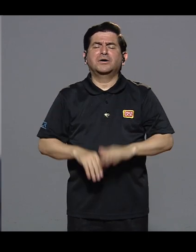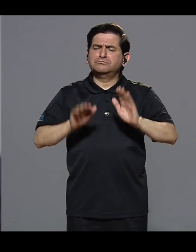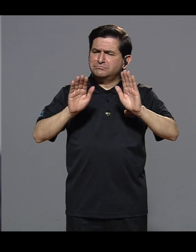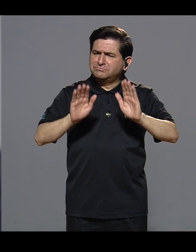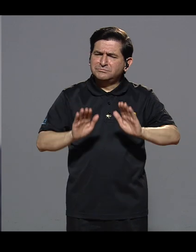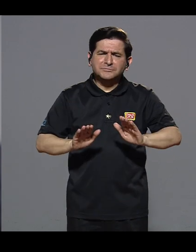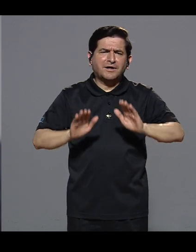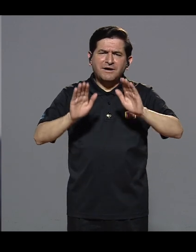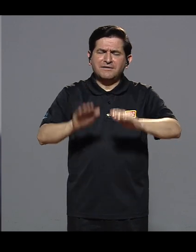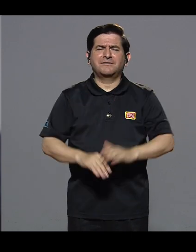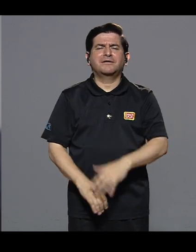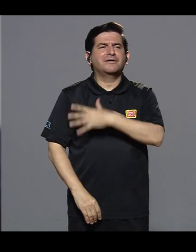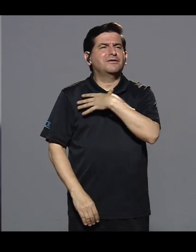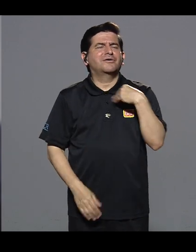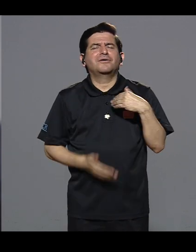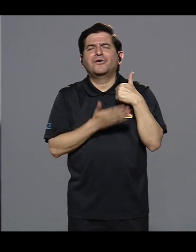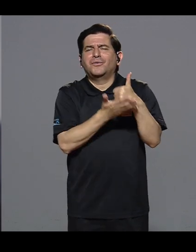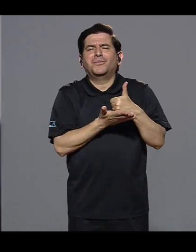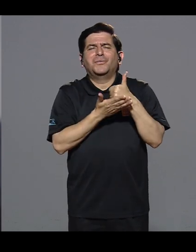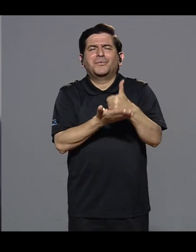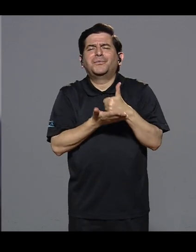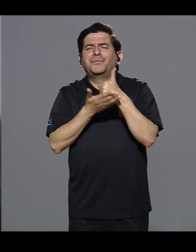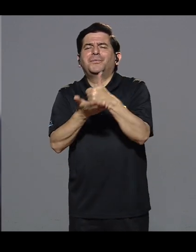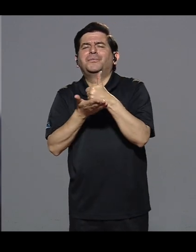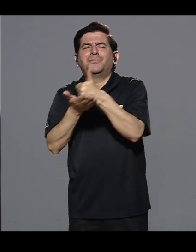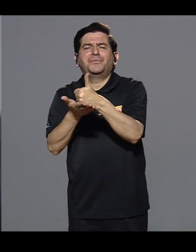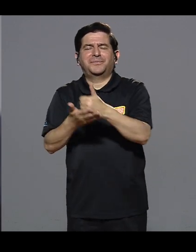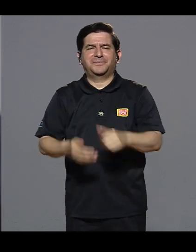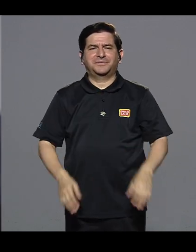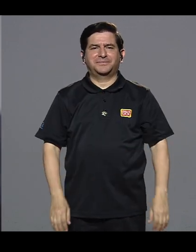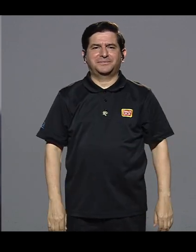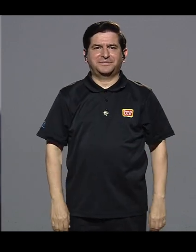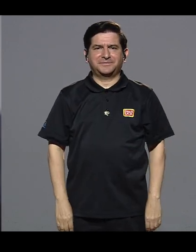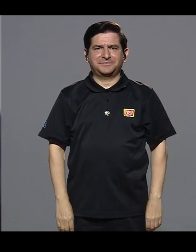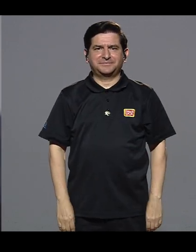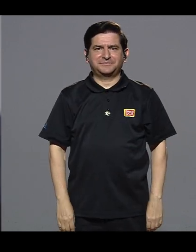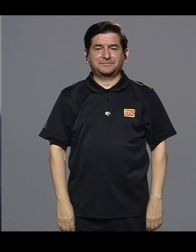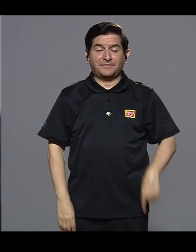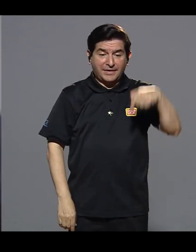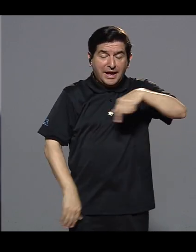Él es muy servicial, es muy tranquilo, le gusta mucho ayudar también.